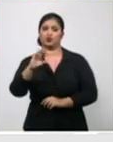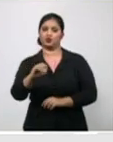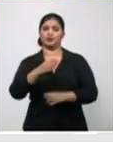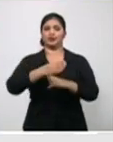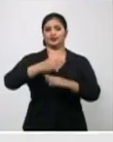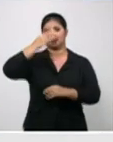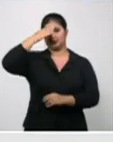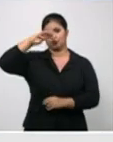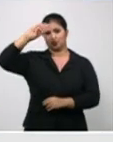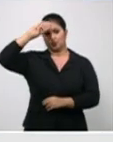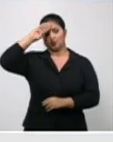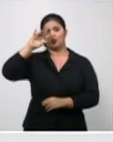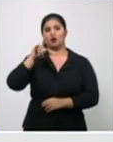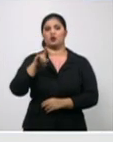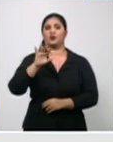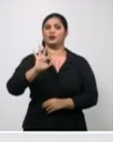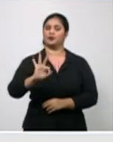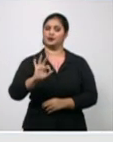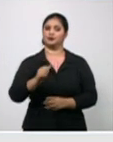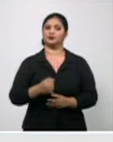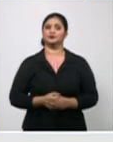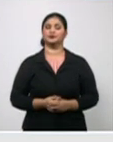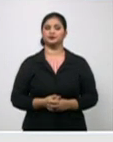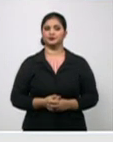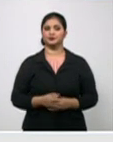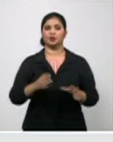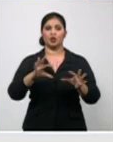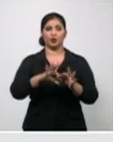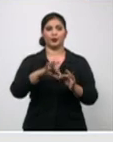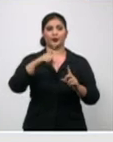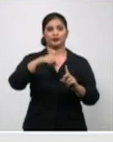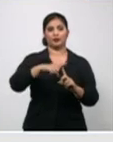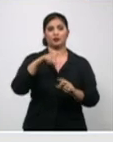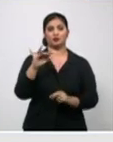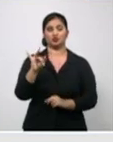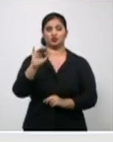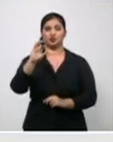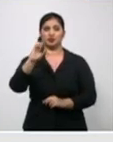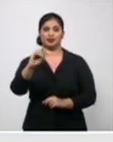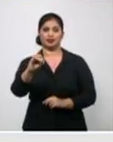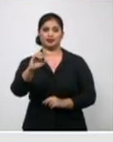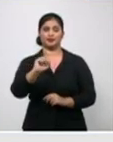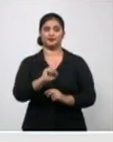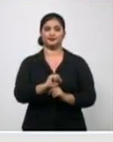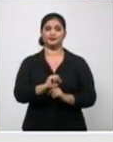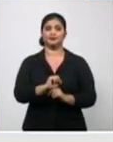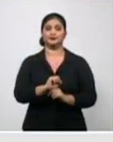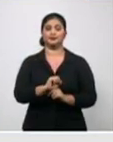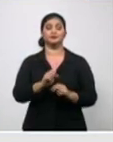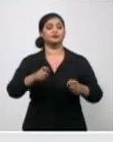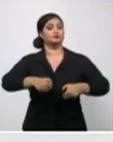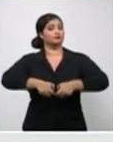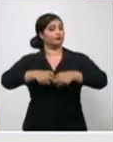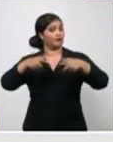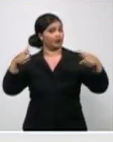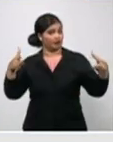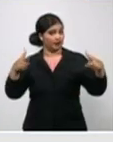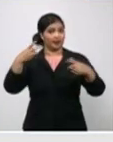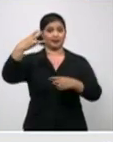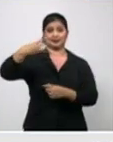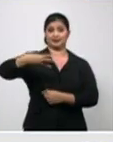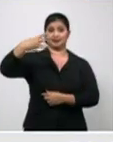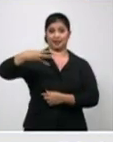98, Guantánamo 70, elevado, fíjense las tres provincias